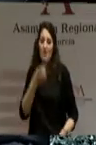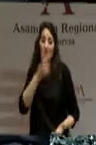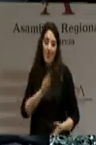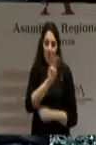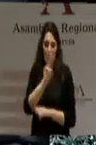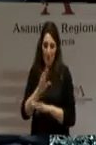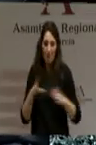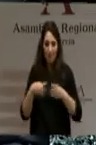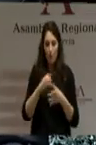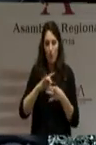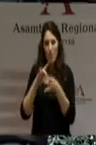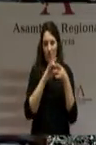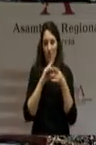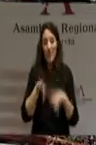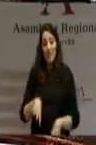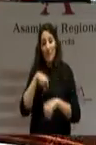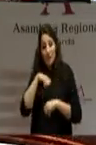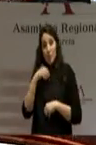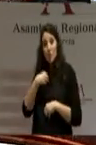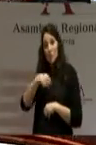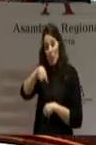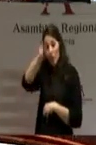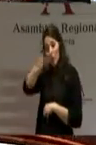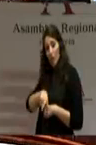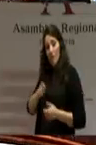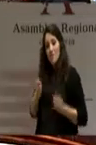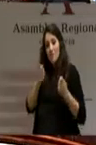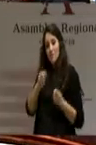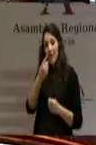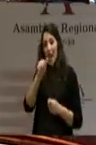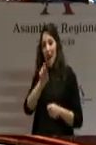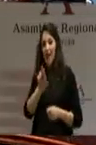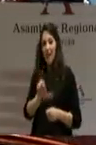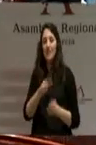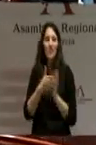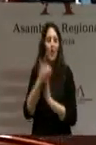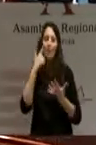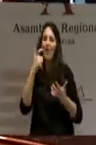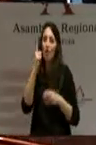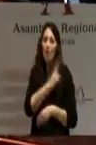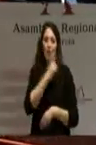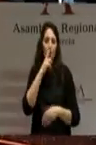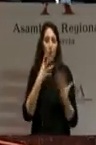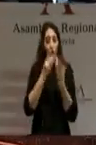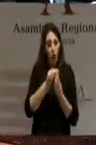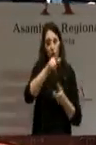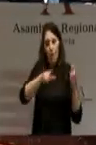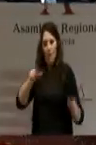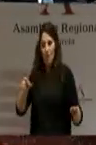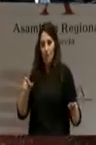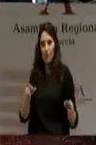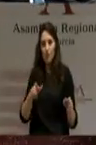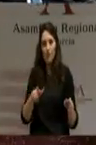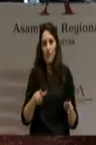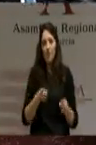La investidura de Alberto Valles muestra una vez más el compromiso de nuestra formación política con los ciudadanos, más